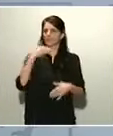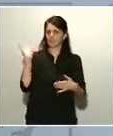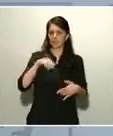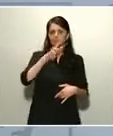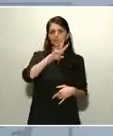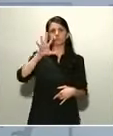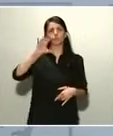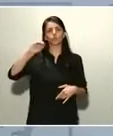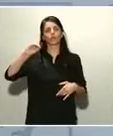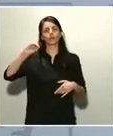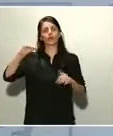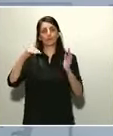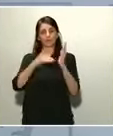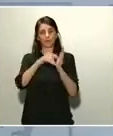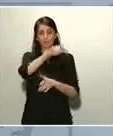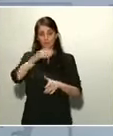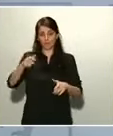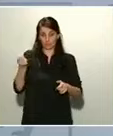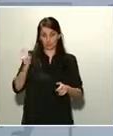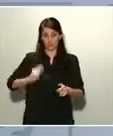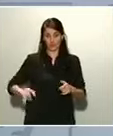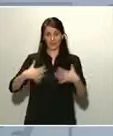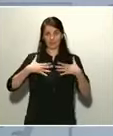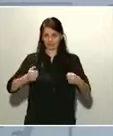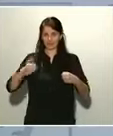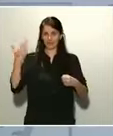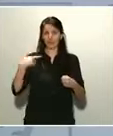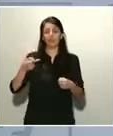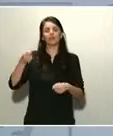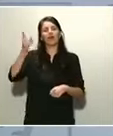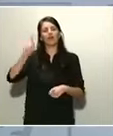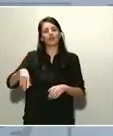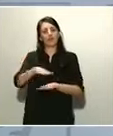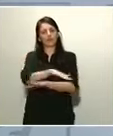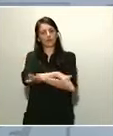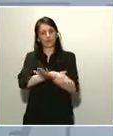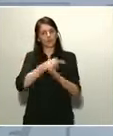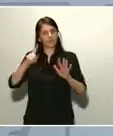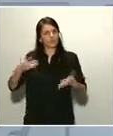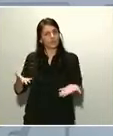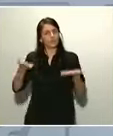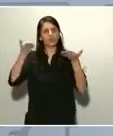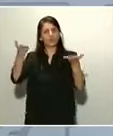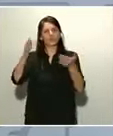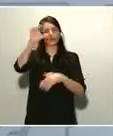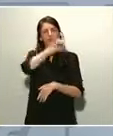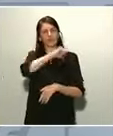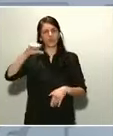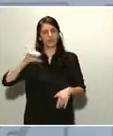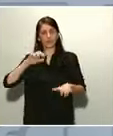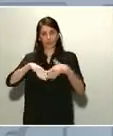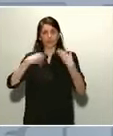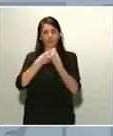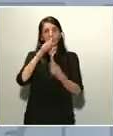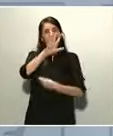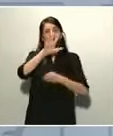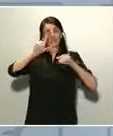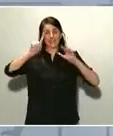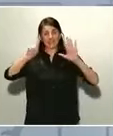el Gobierno ha puesto a disposición de todas las comunidades autónomas a 52.393 profesionales sanitarios.